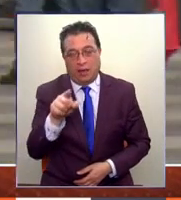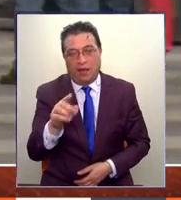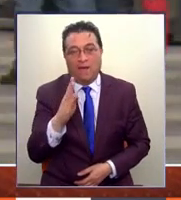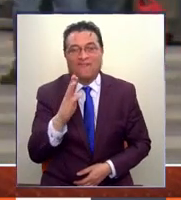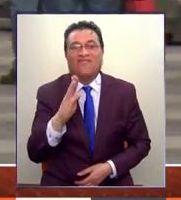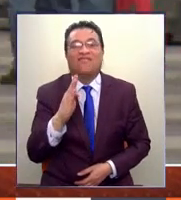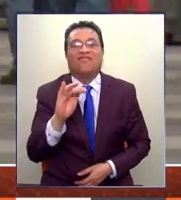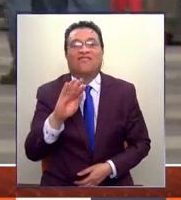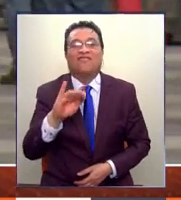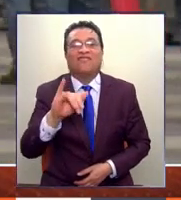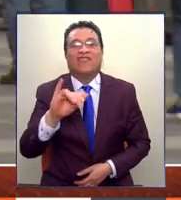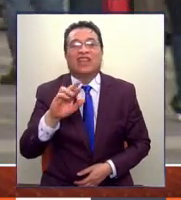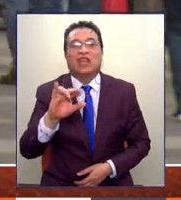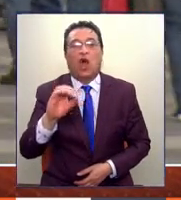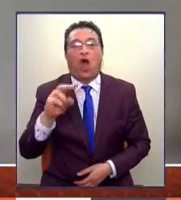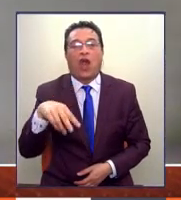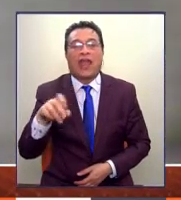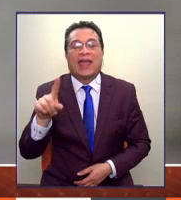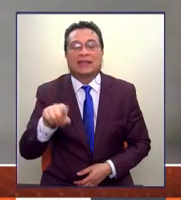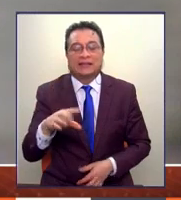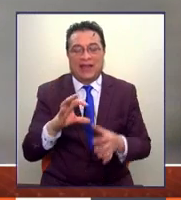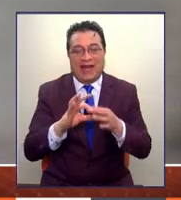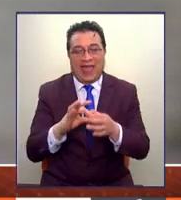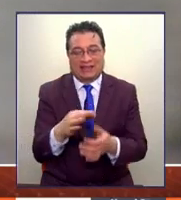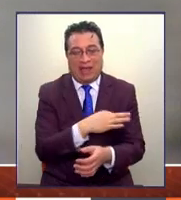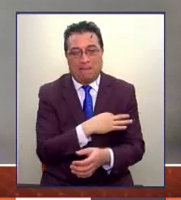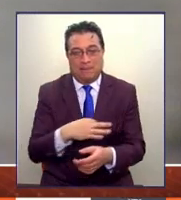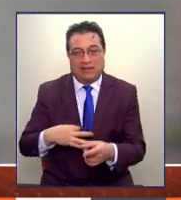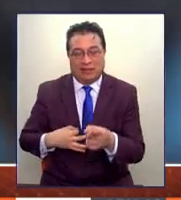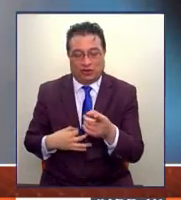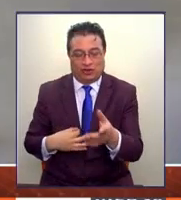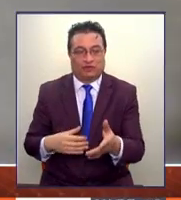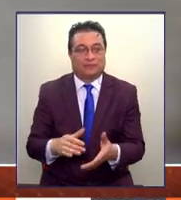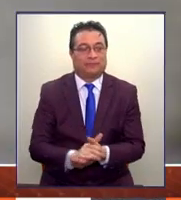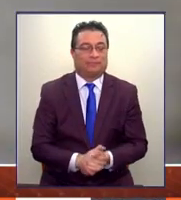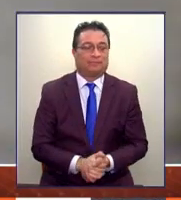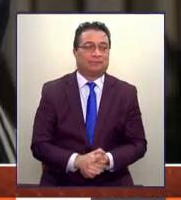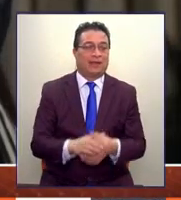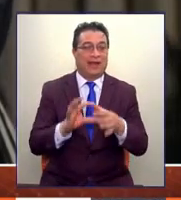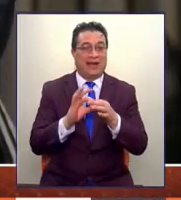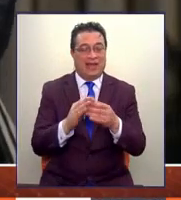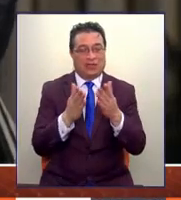Muchas gracias, ministro. Buenas noches. Buenas noches. Yo le agradezco a ustedes. Que estén muy bien. Gracias.